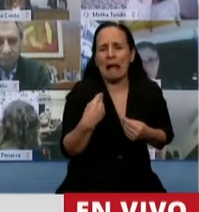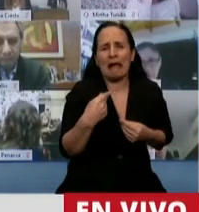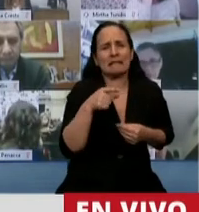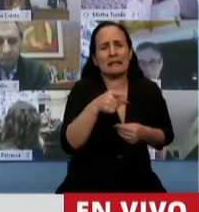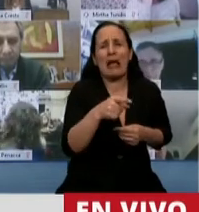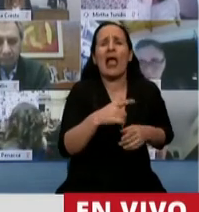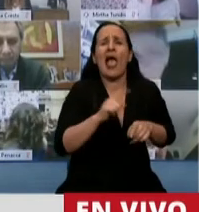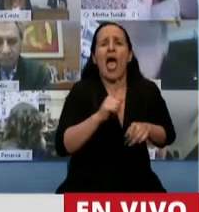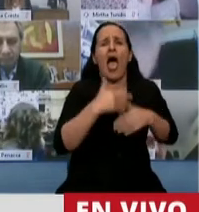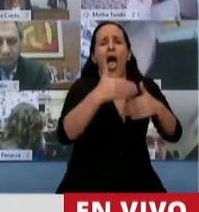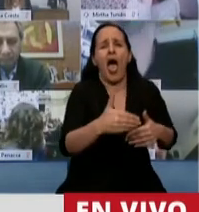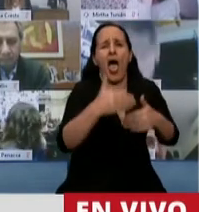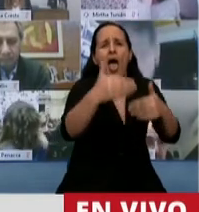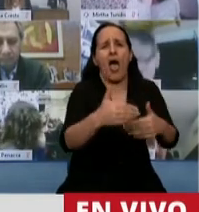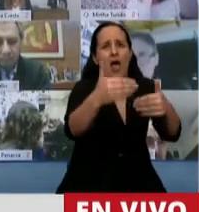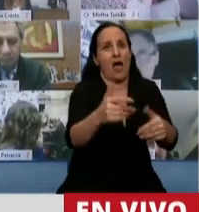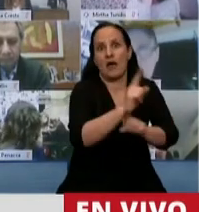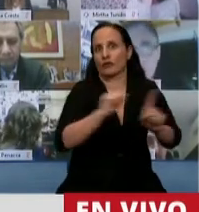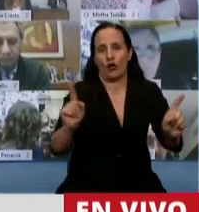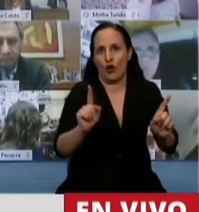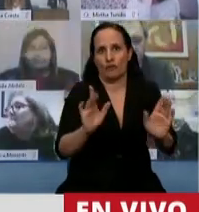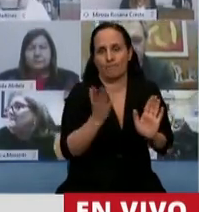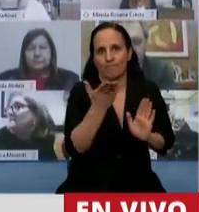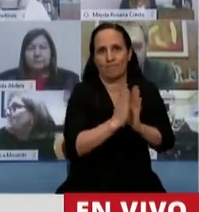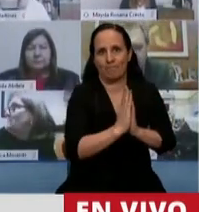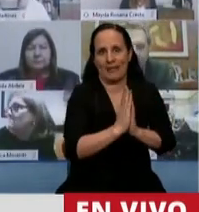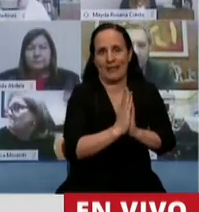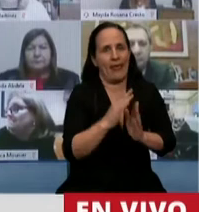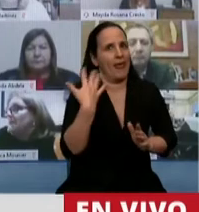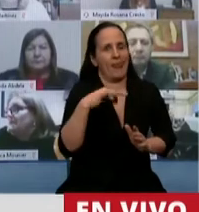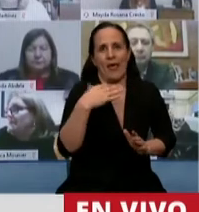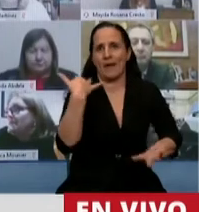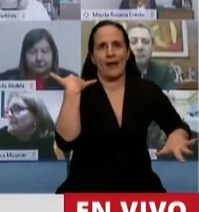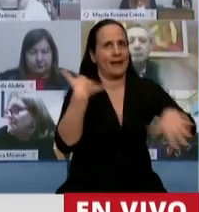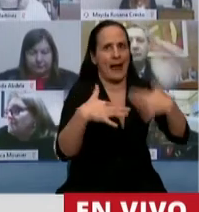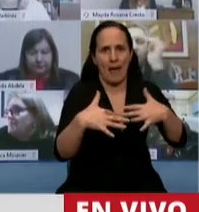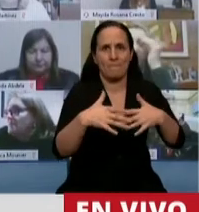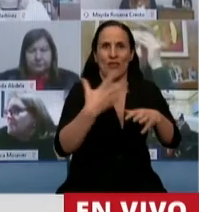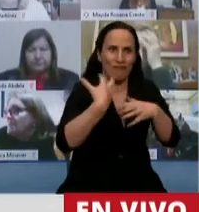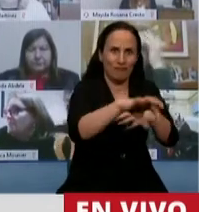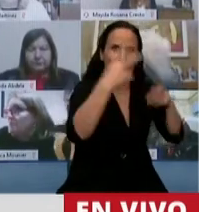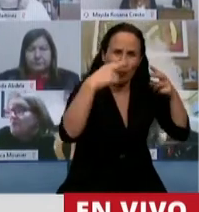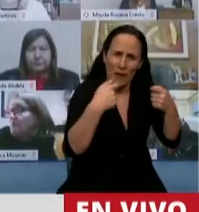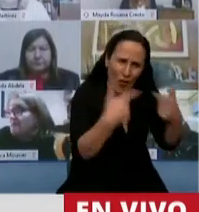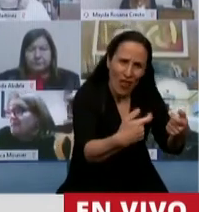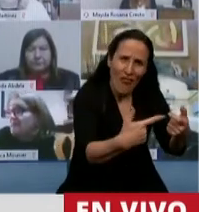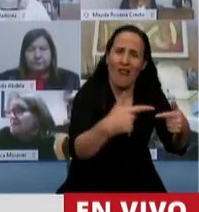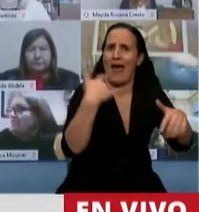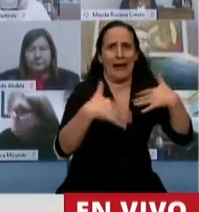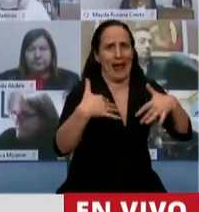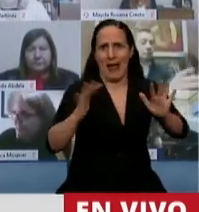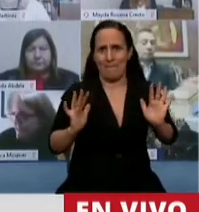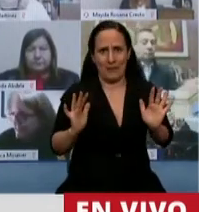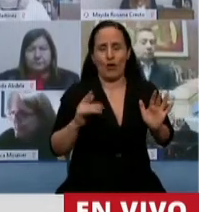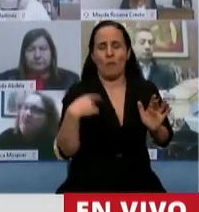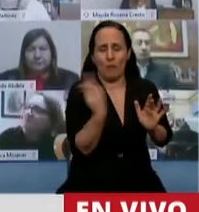evitar las dilaciones en la gestión de todo esto. Tenemos que auxiliar rápidamente a todo este sector y hacemos